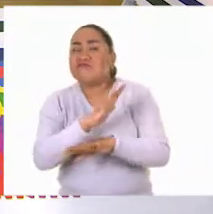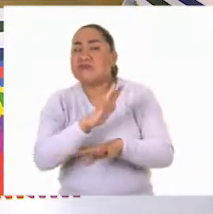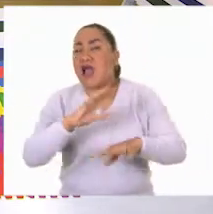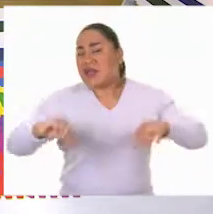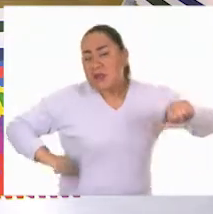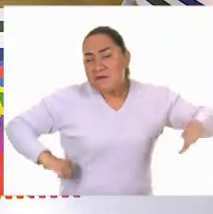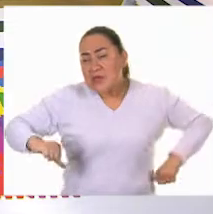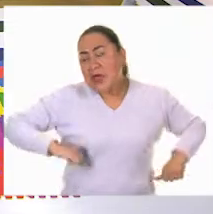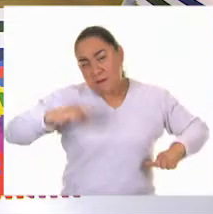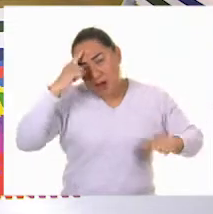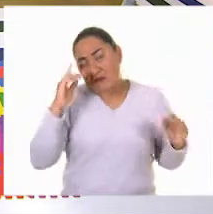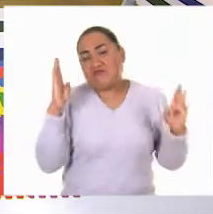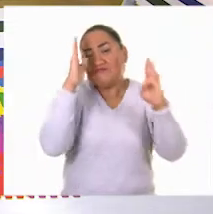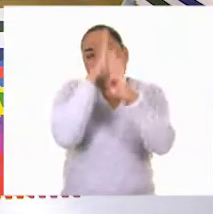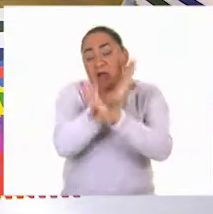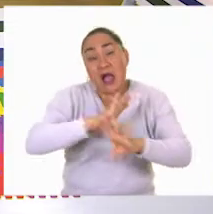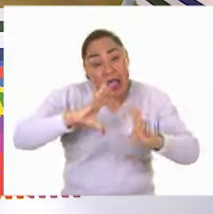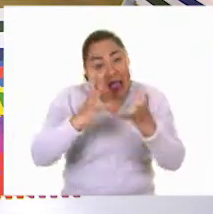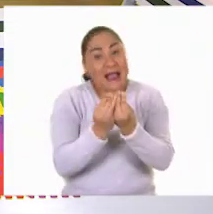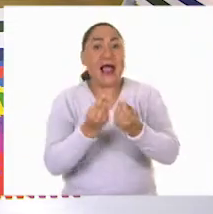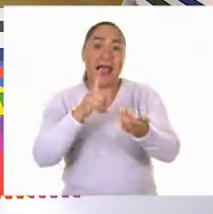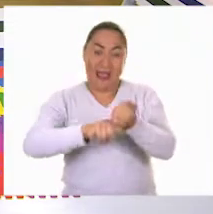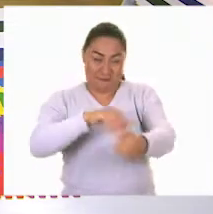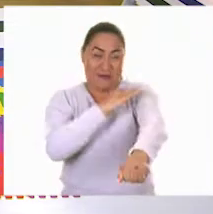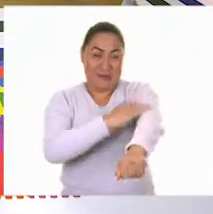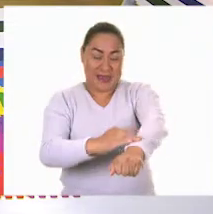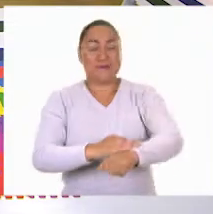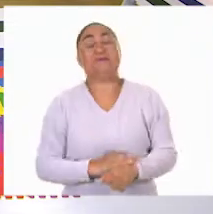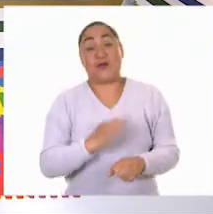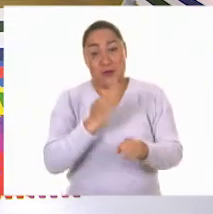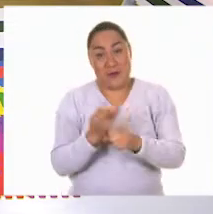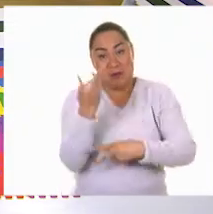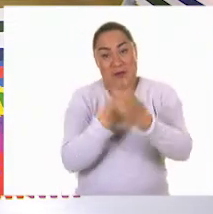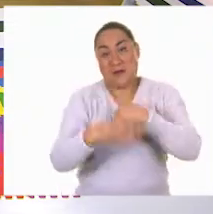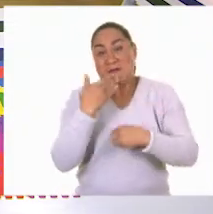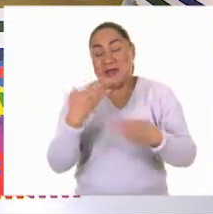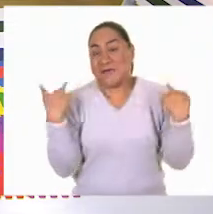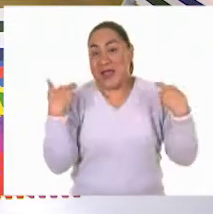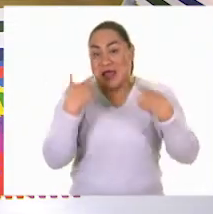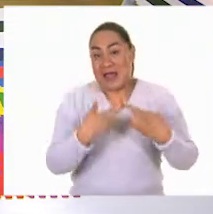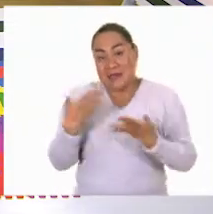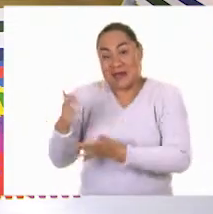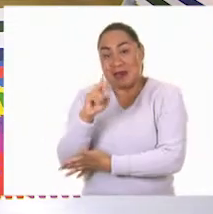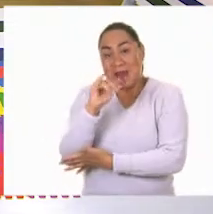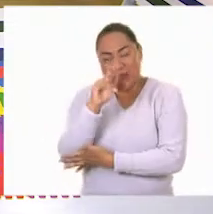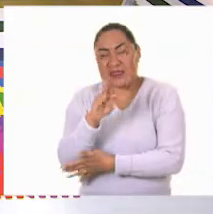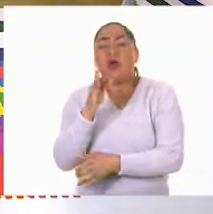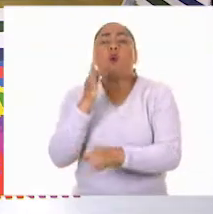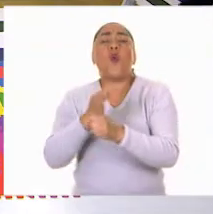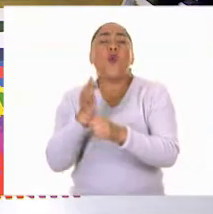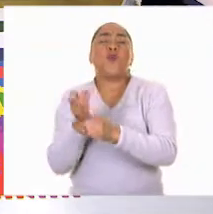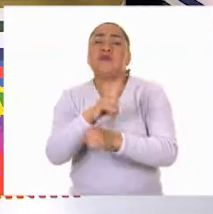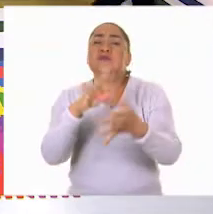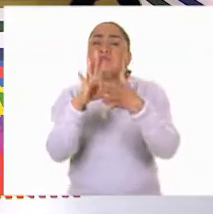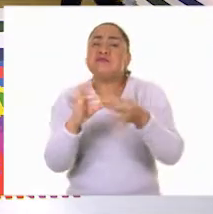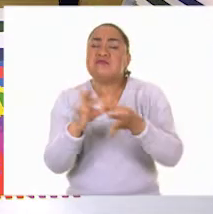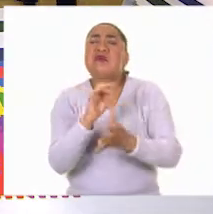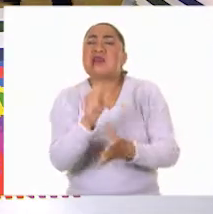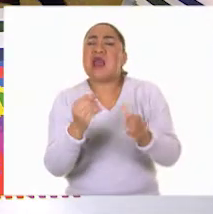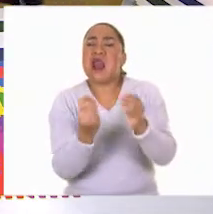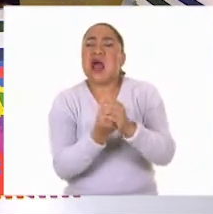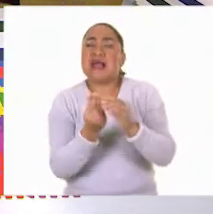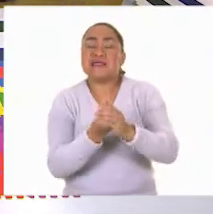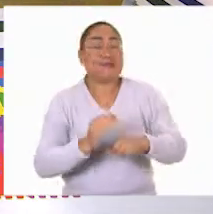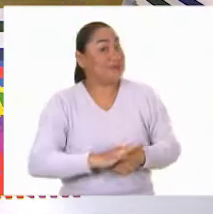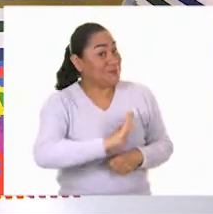en familia. Así que, ¿qué les parece? Si le damos la bienvenida al profe Danis para que nos empiece a platicar de qué trata la clase. Hola, Danis. Hola, Eri. ¿Cómo